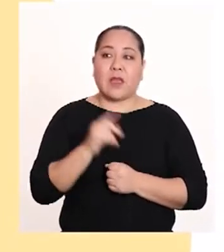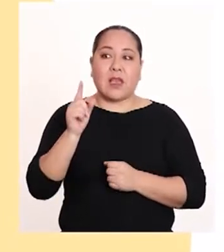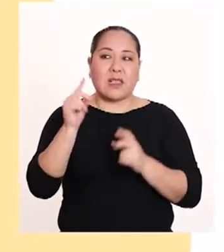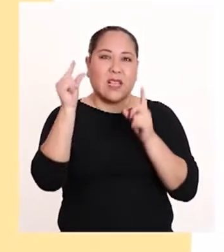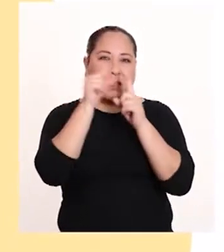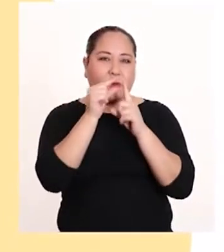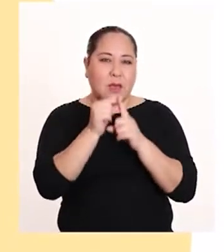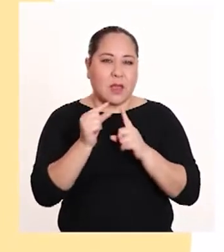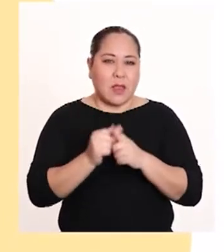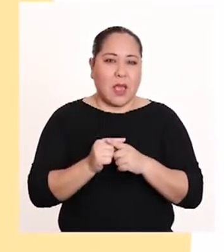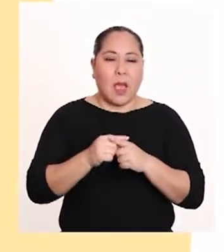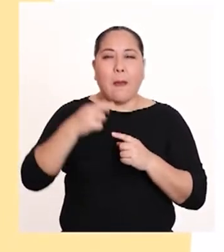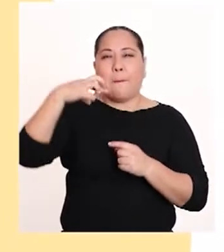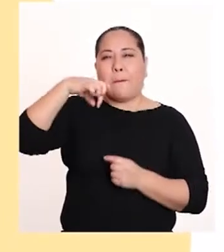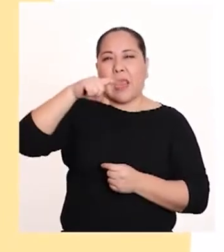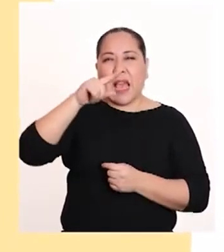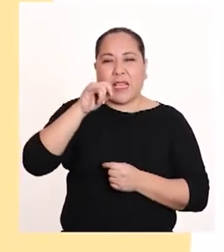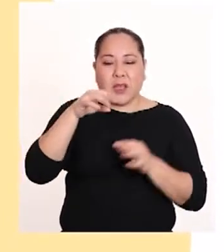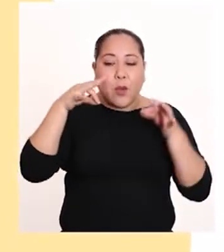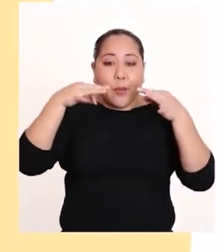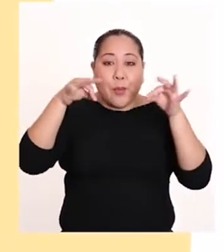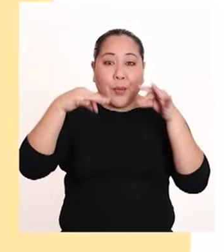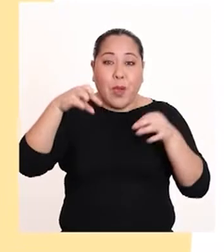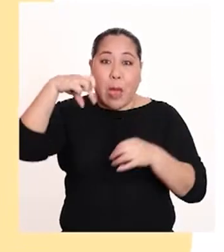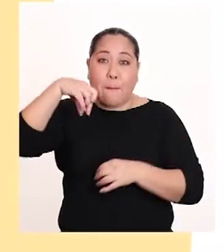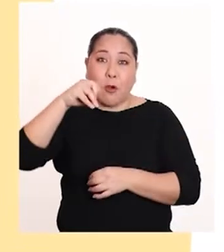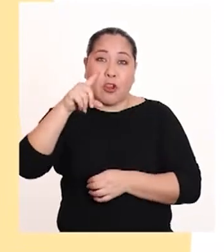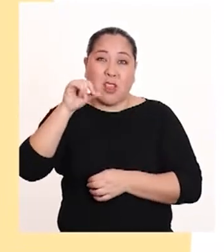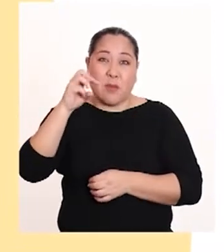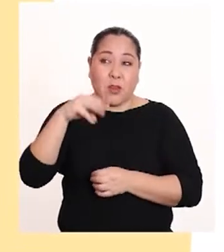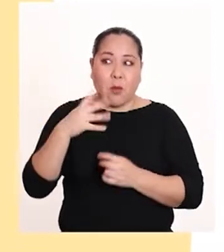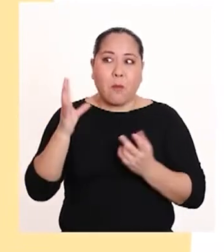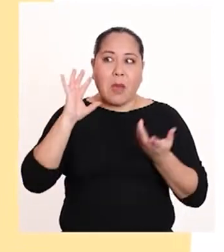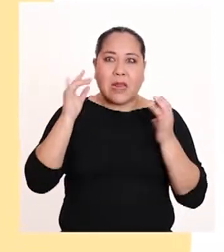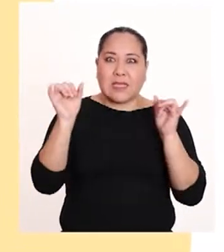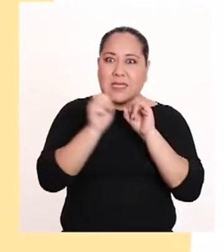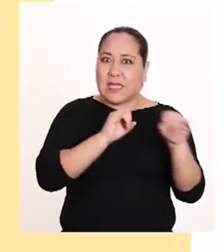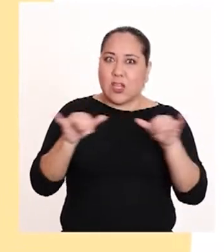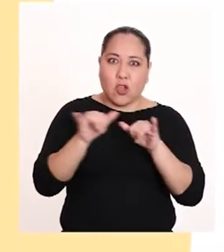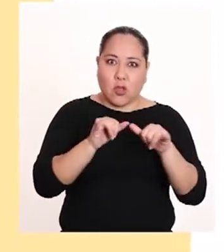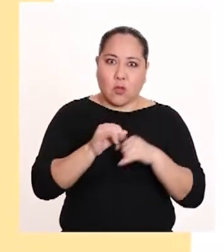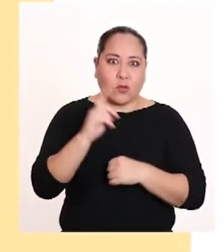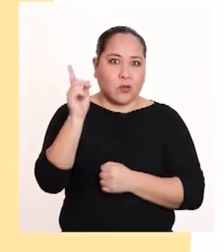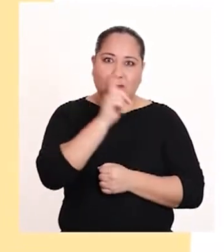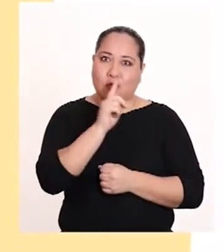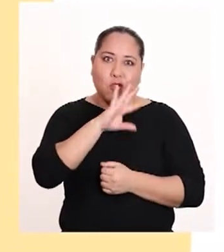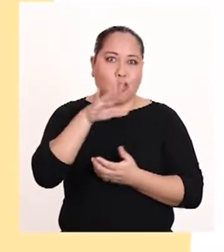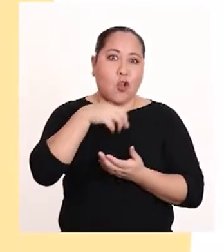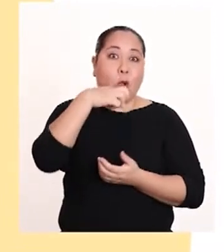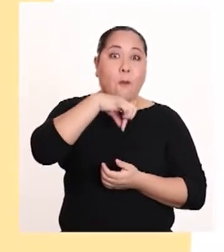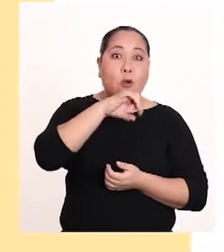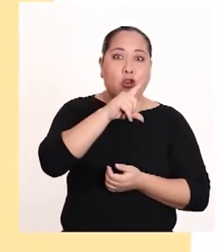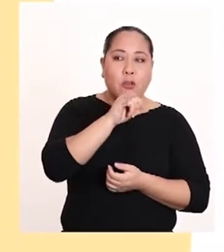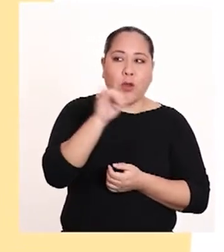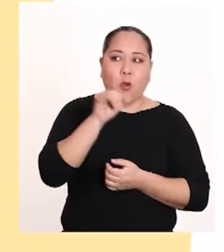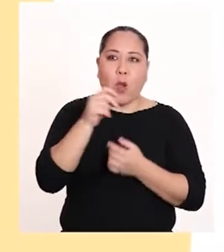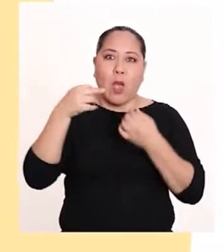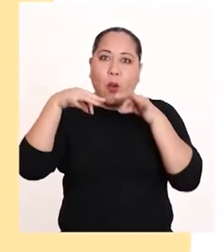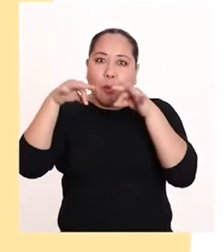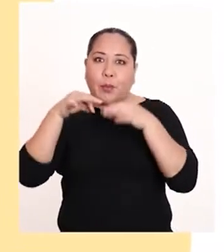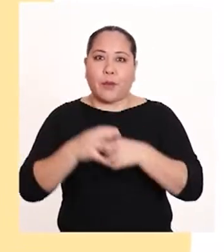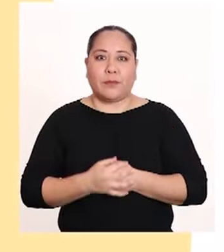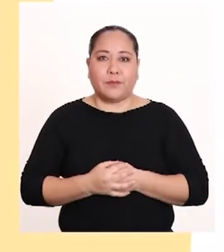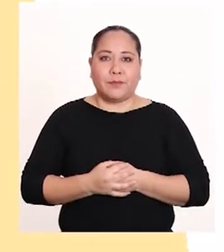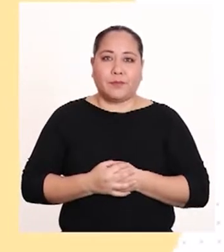los términos plástico y polímero se usan como sinónimos, no todos los polímeros son